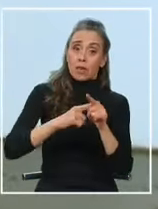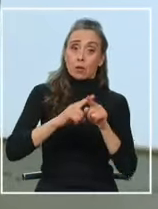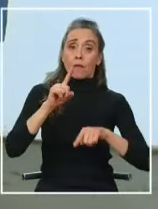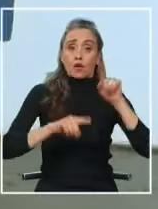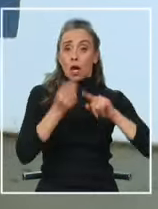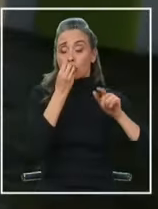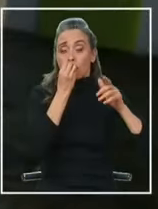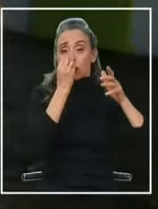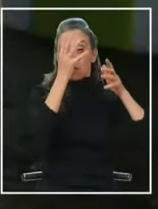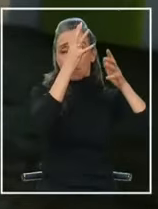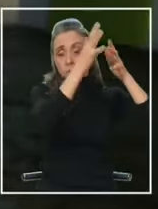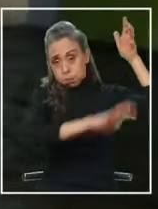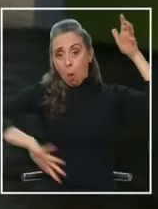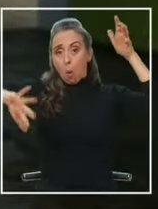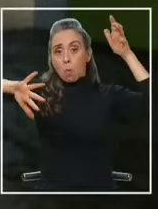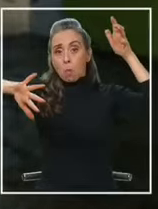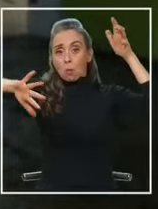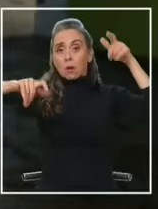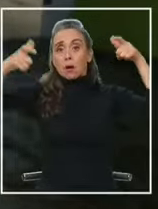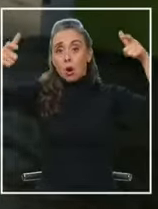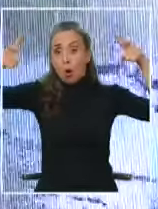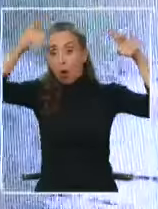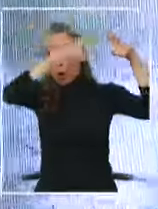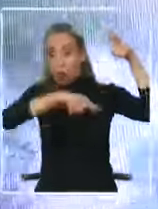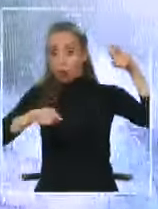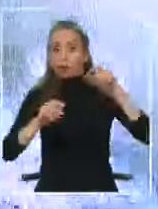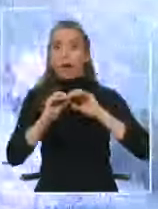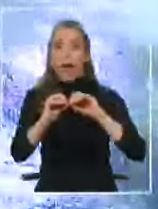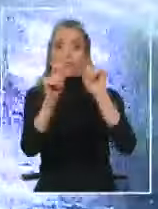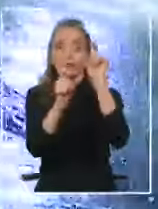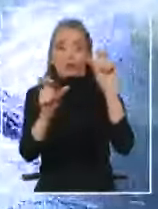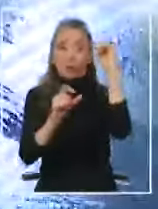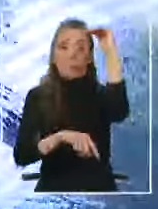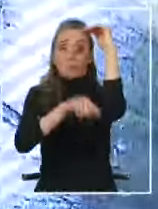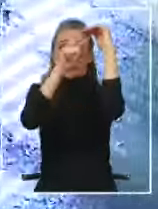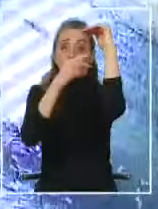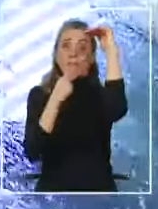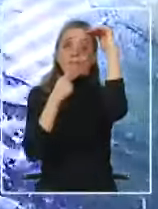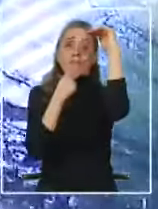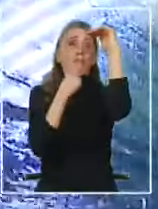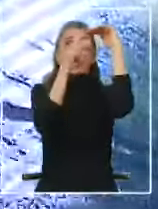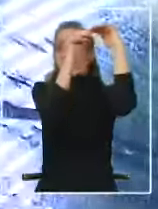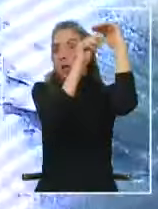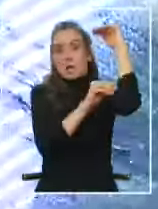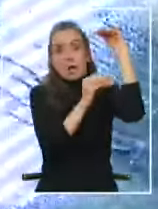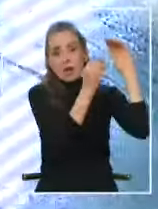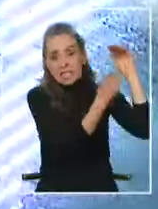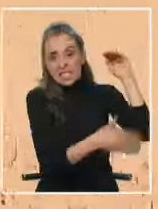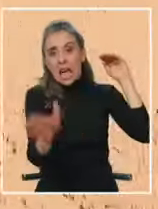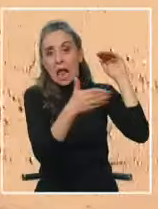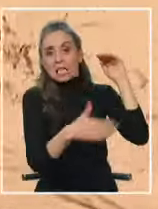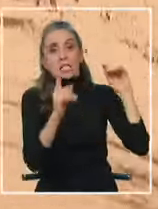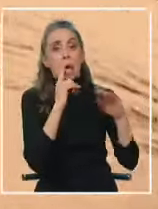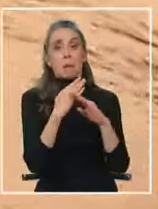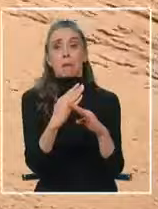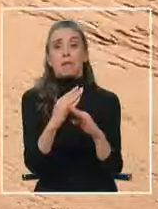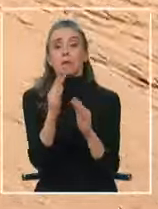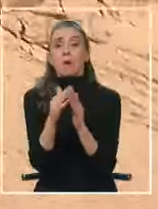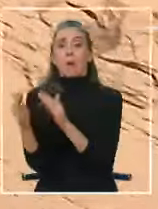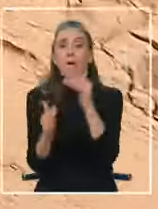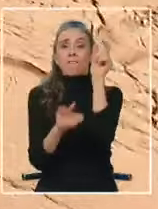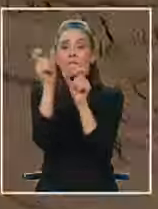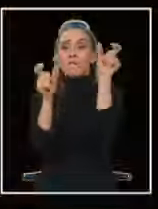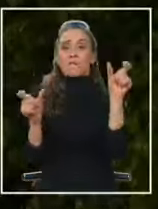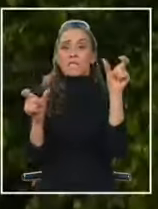desprendimiento. Se realizó una evacuación preventiva, pero los vecinos necesitan saber qué pasará con sus viviendas. ¿Por qué no se